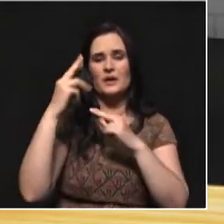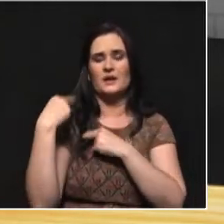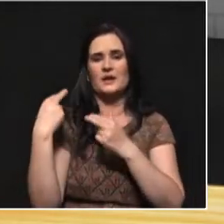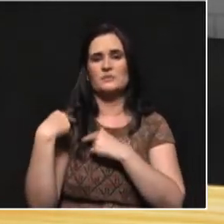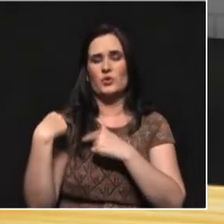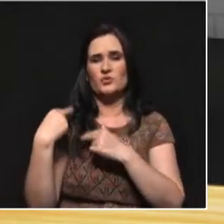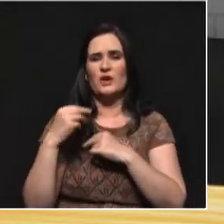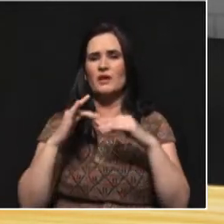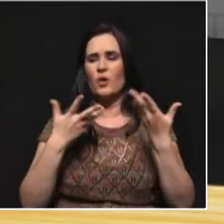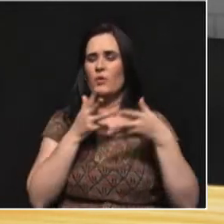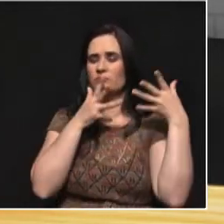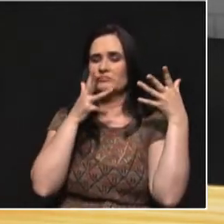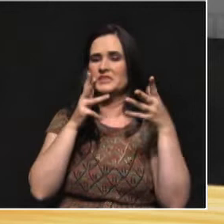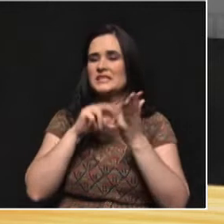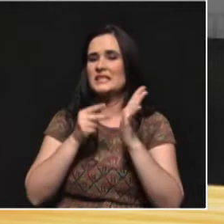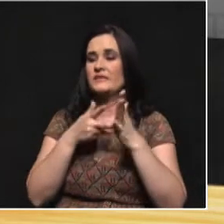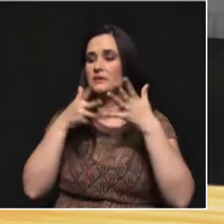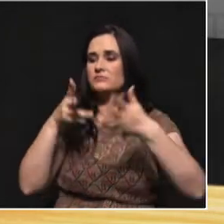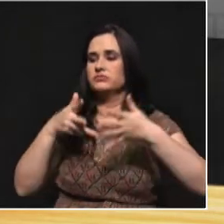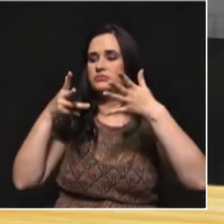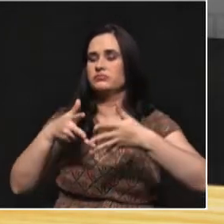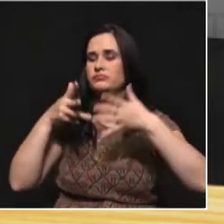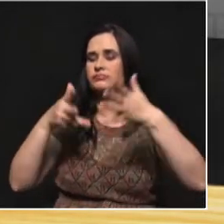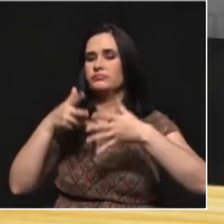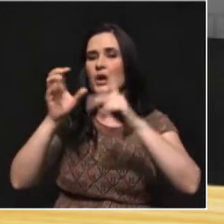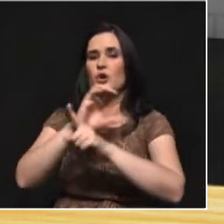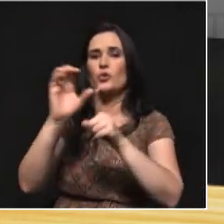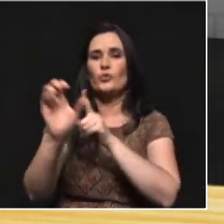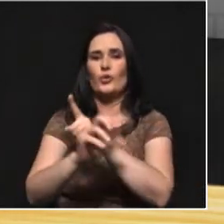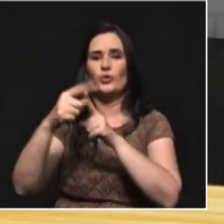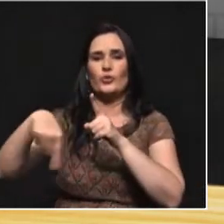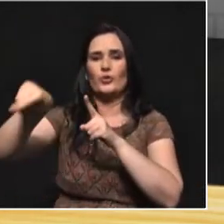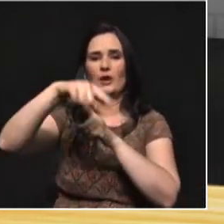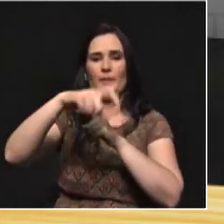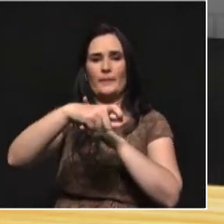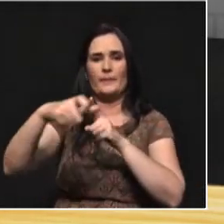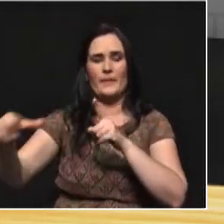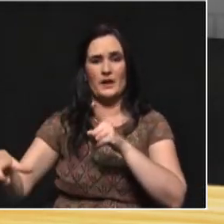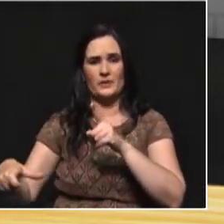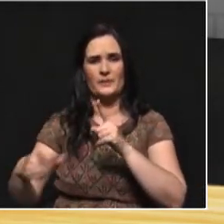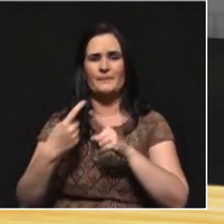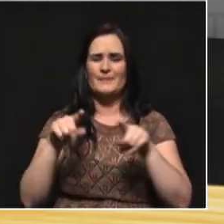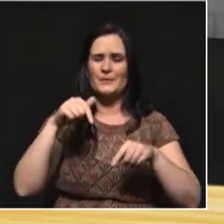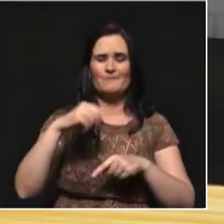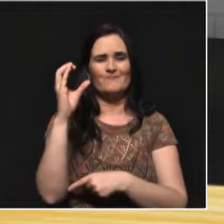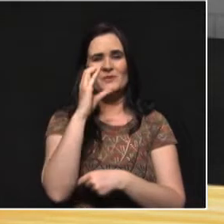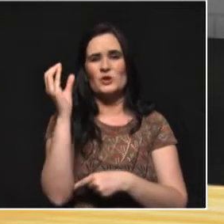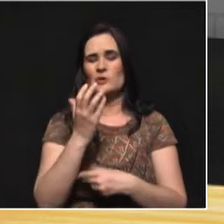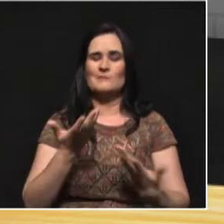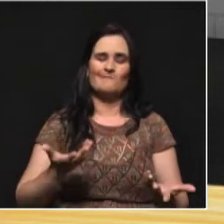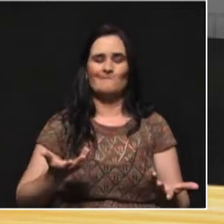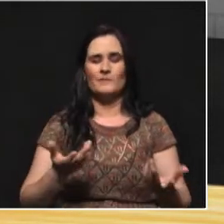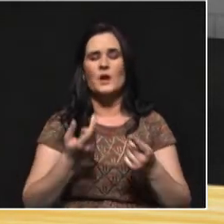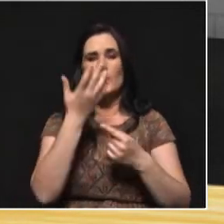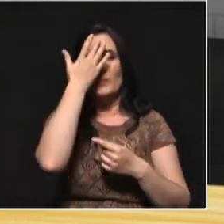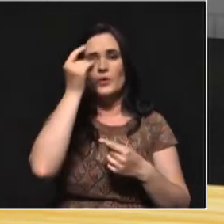momento de educar a sus electores, a sus miembros del partido. Pero eso no funciona mucho en Colombia, sobre todo porque los